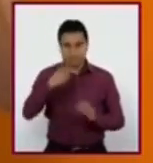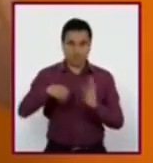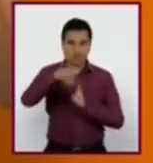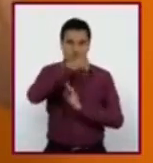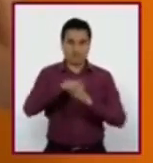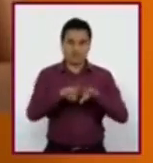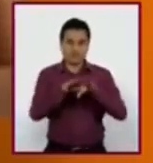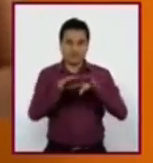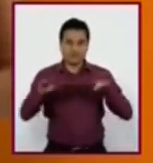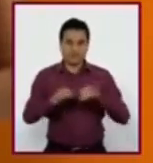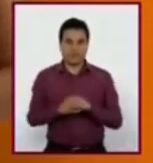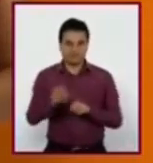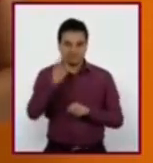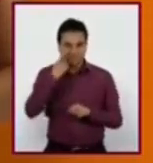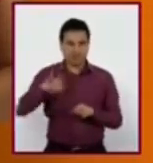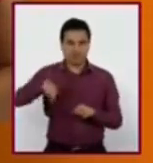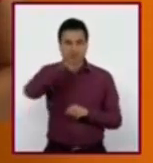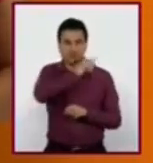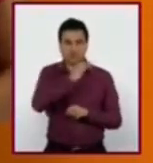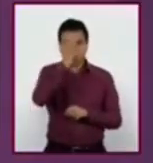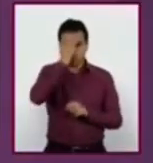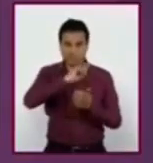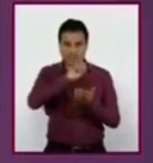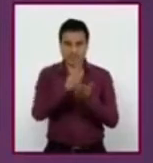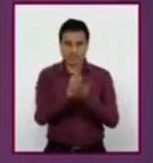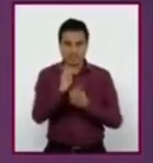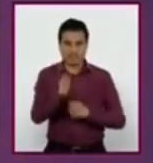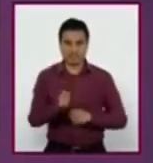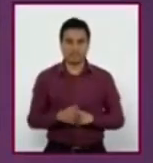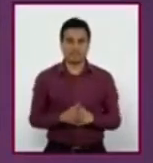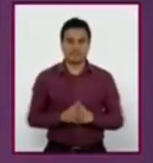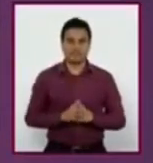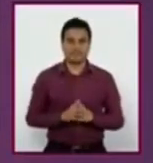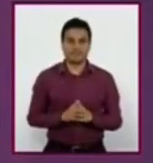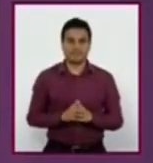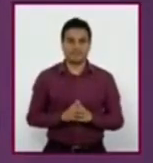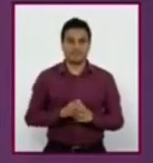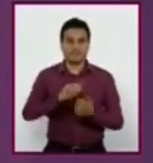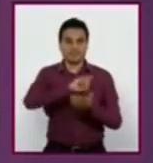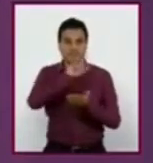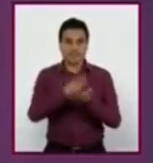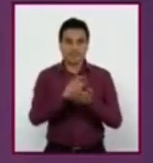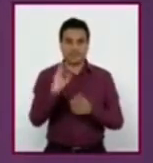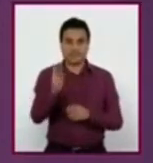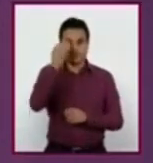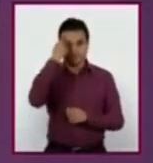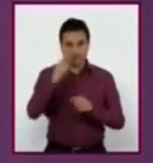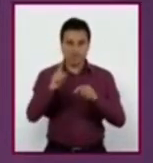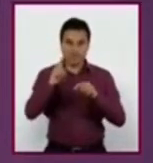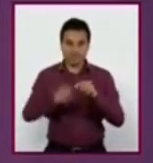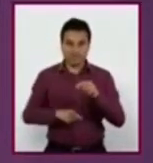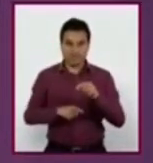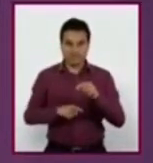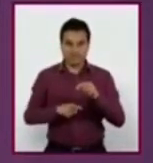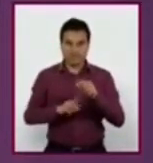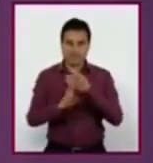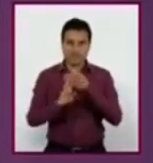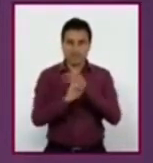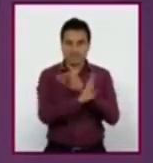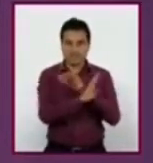conozcamos un poco más de lo que dice esta ley. Ley Federal para Prevenir y Eliminar la